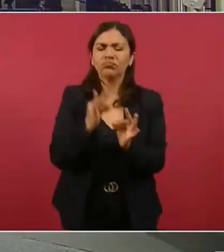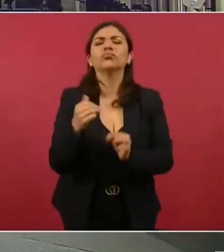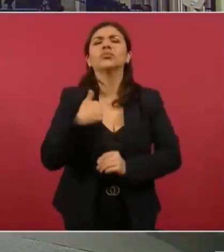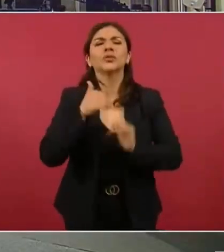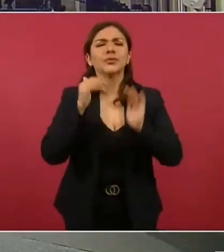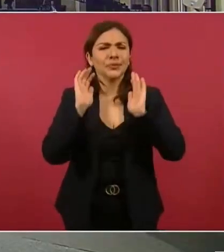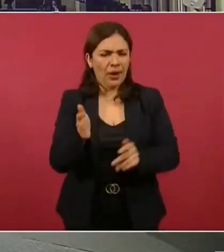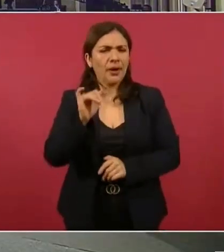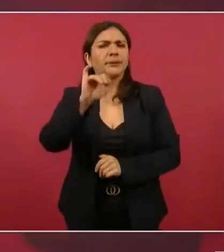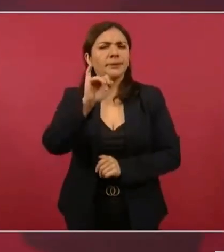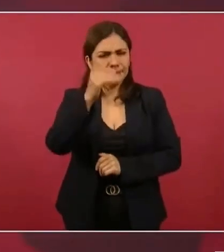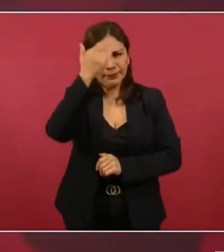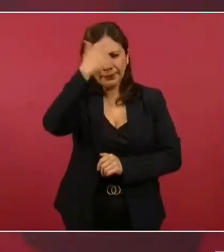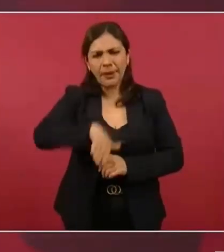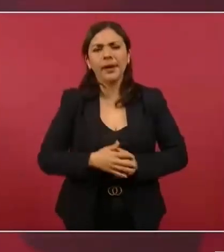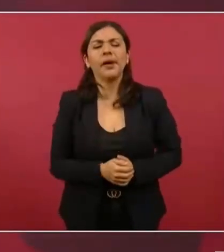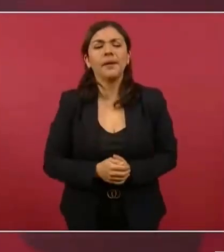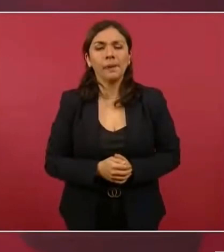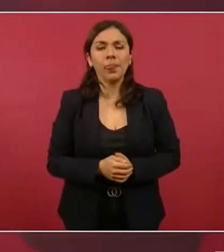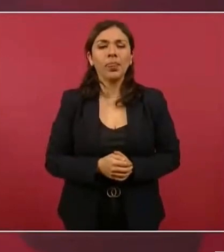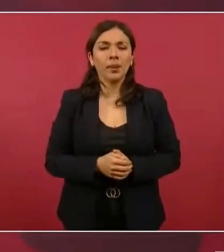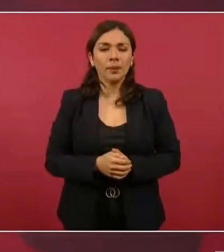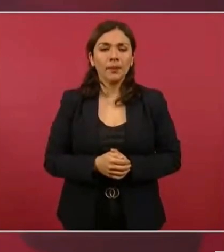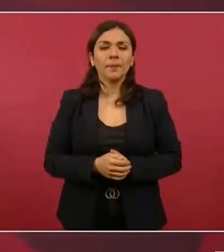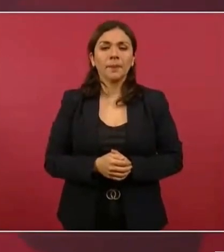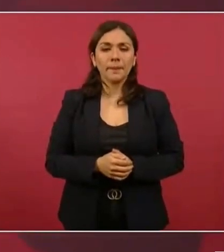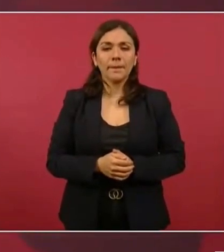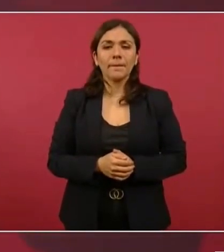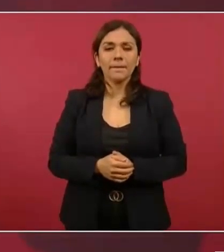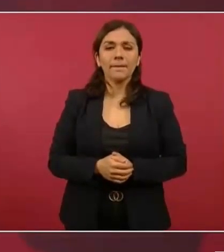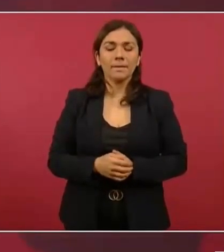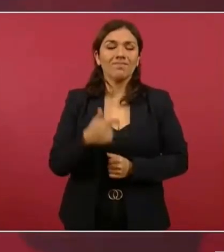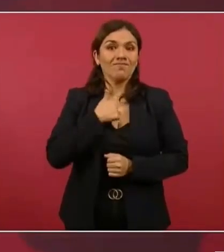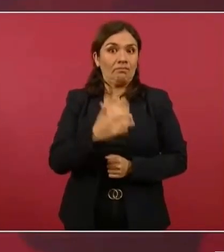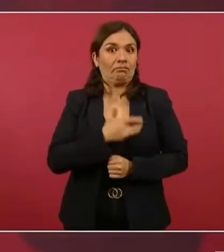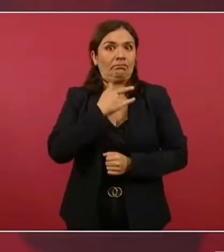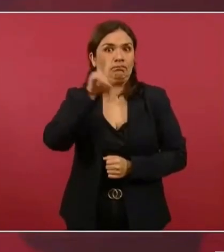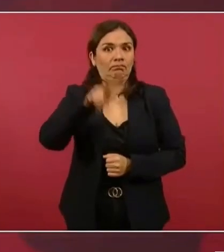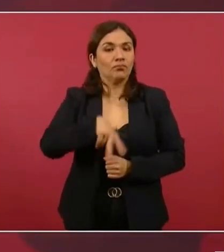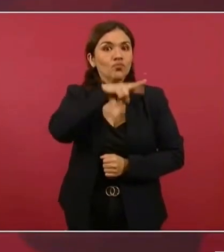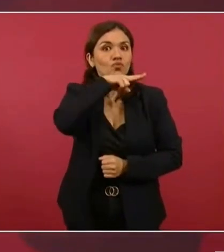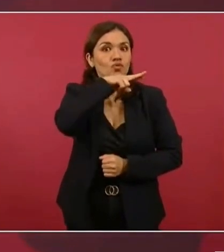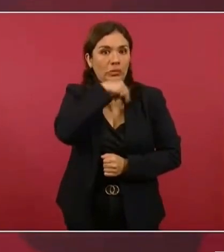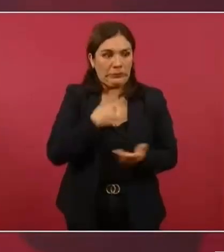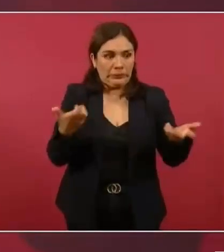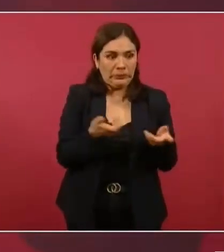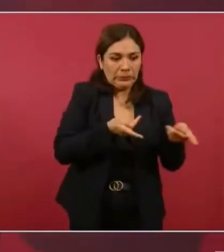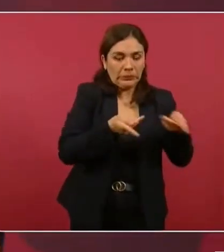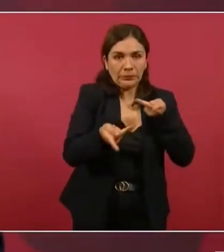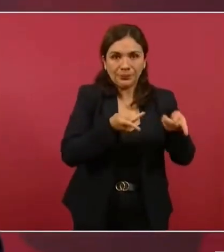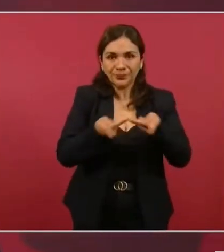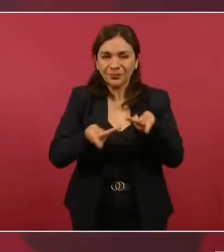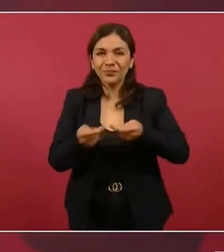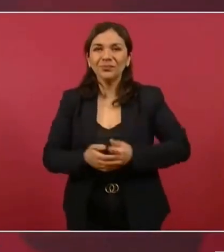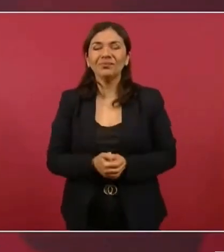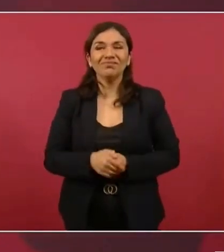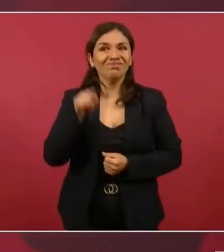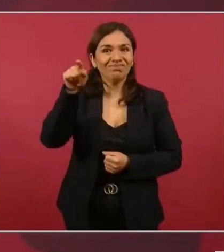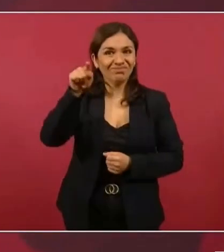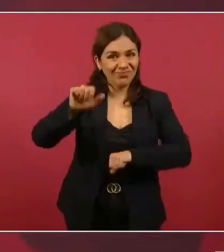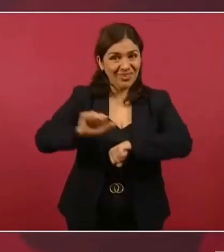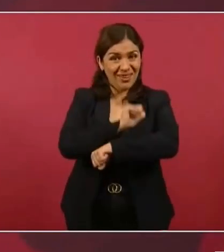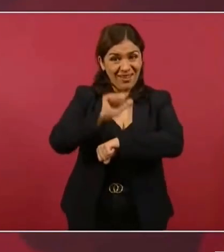la preocupación y la ocupación en esa